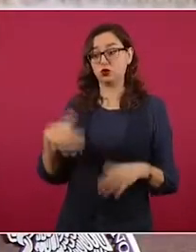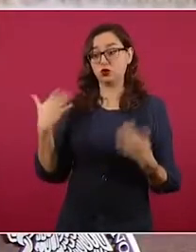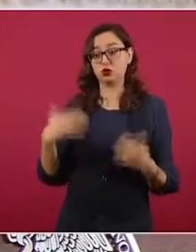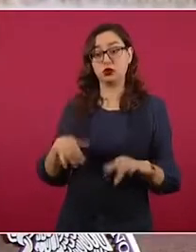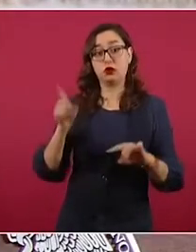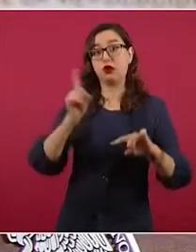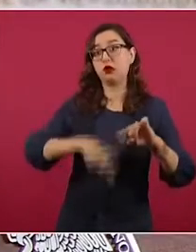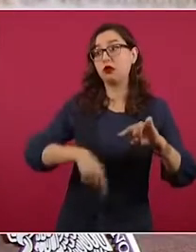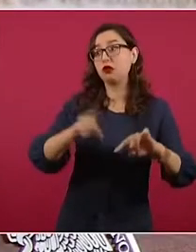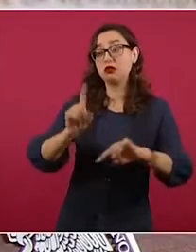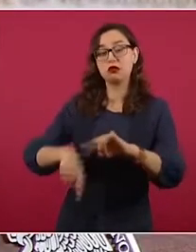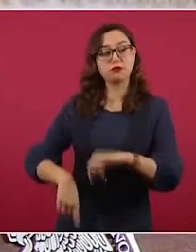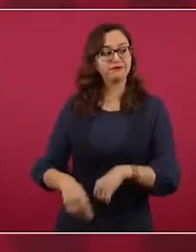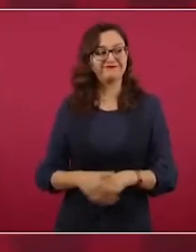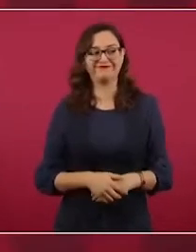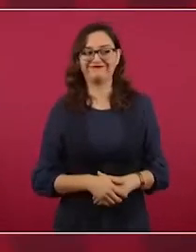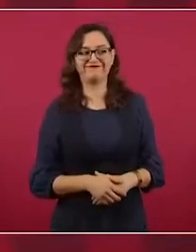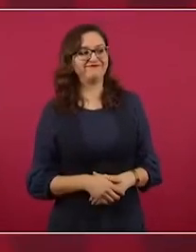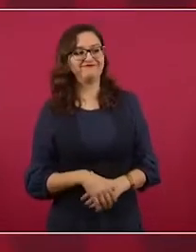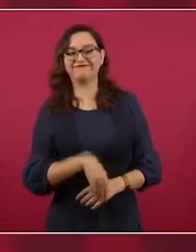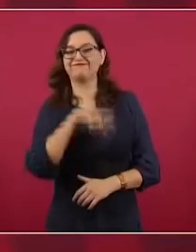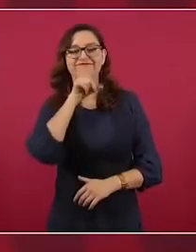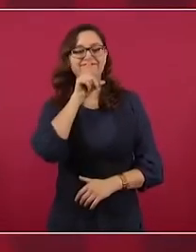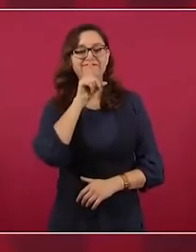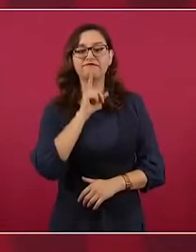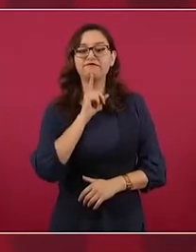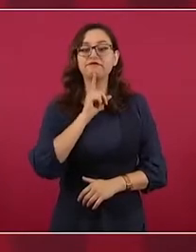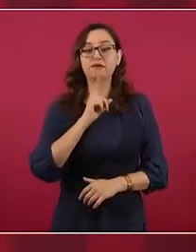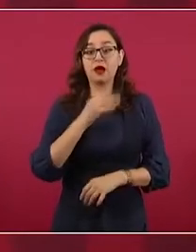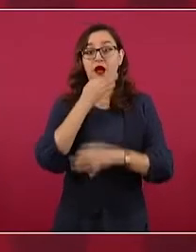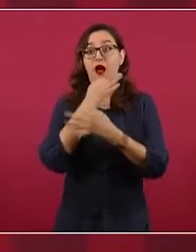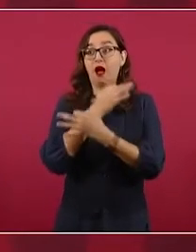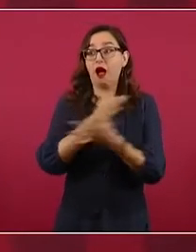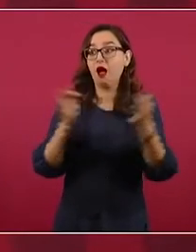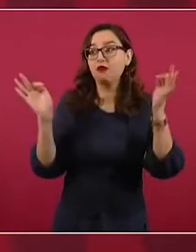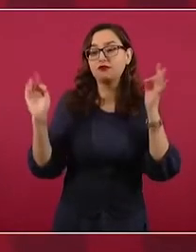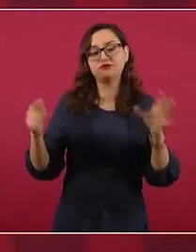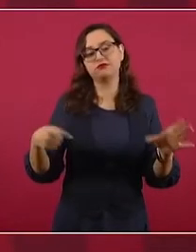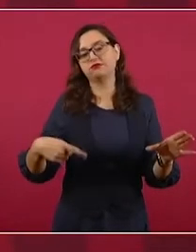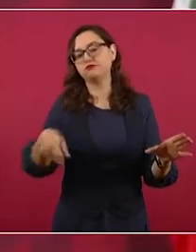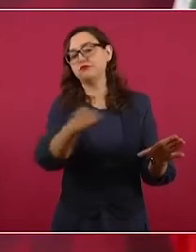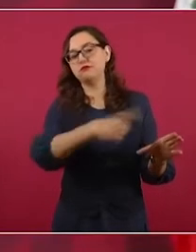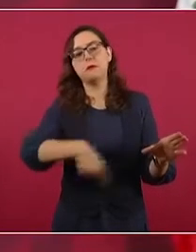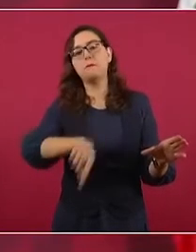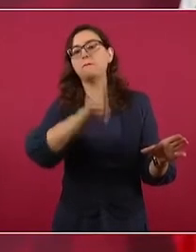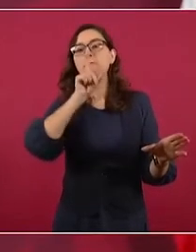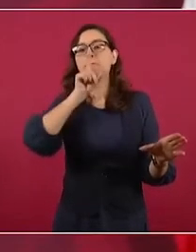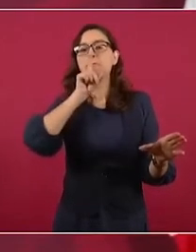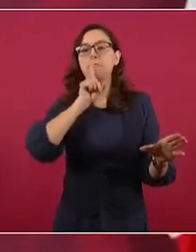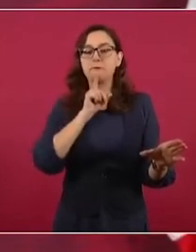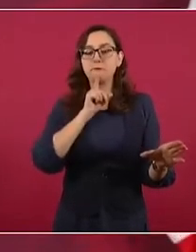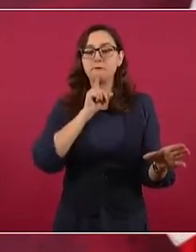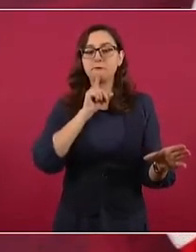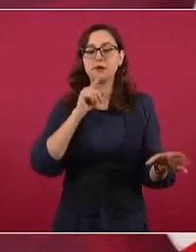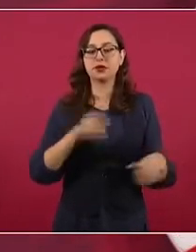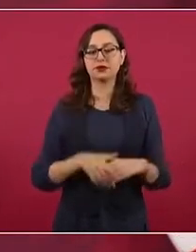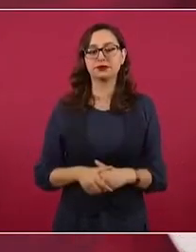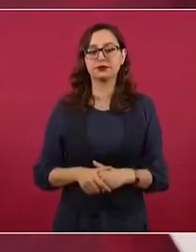sepan que es mentira, que